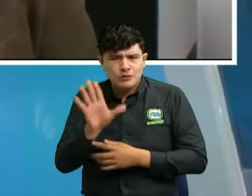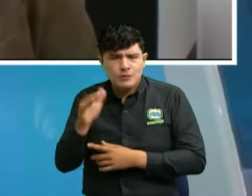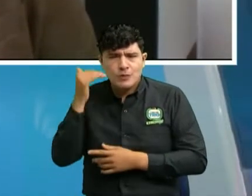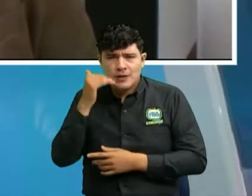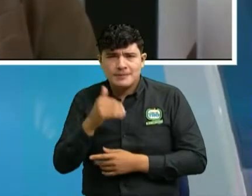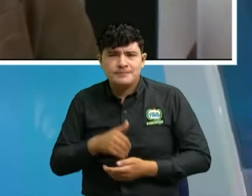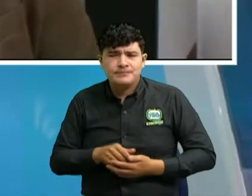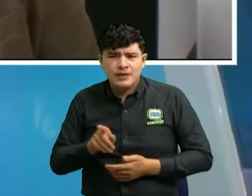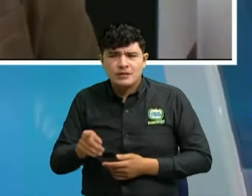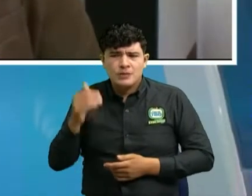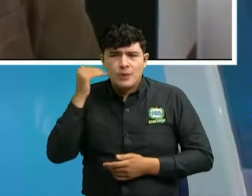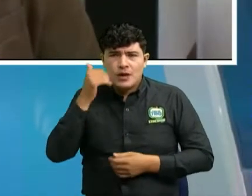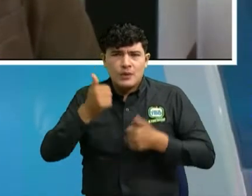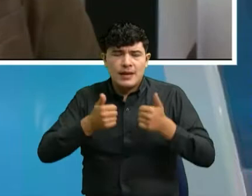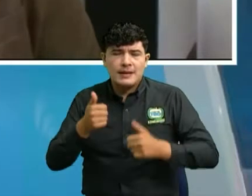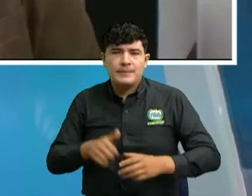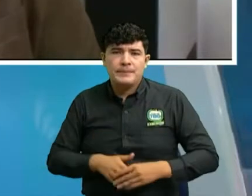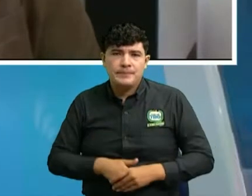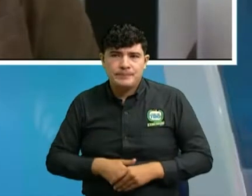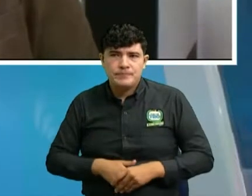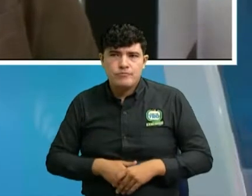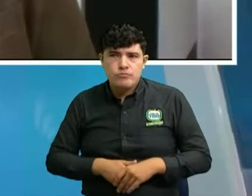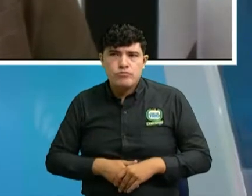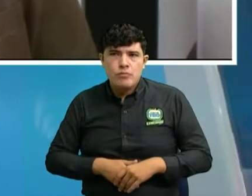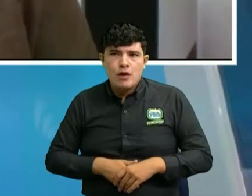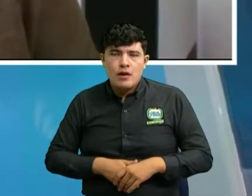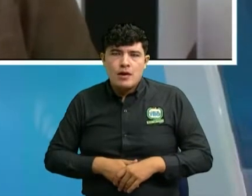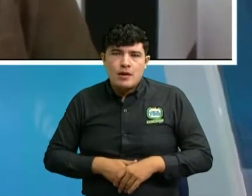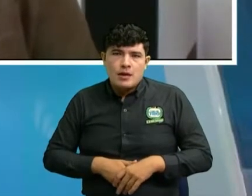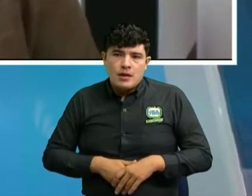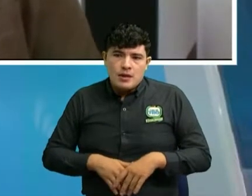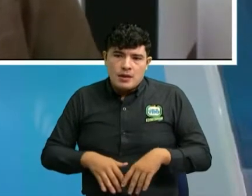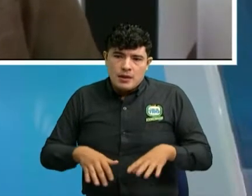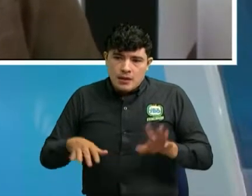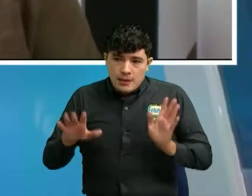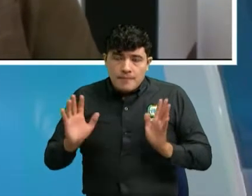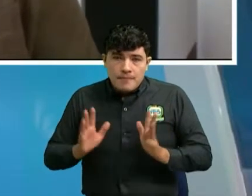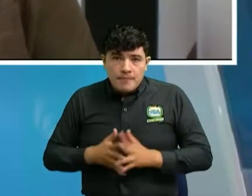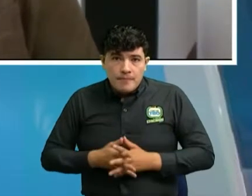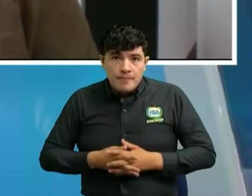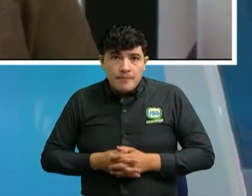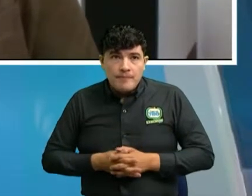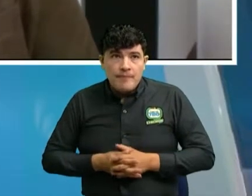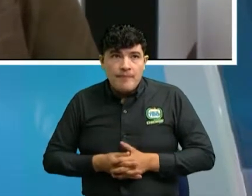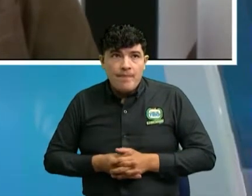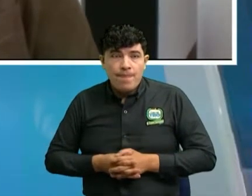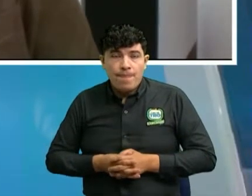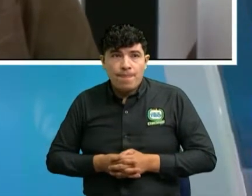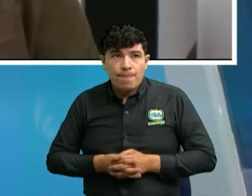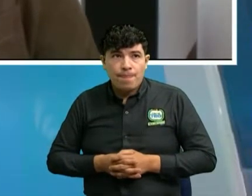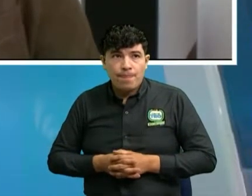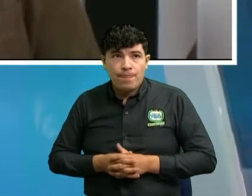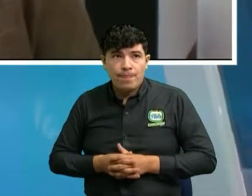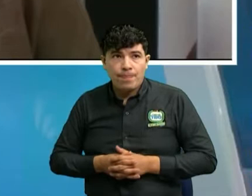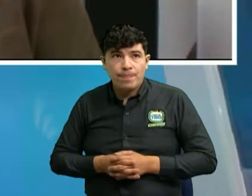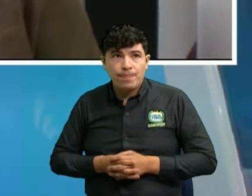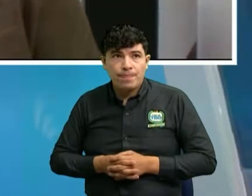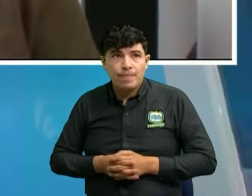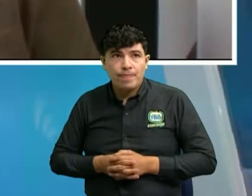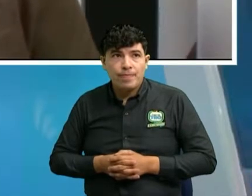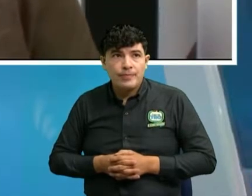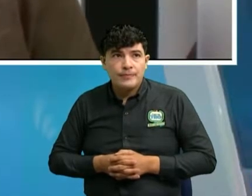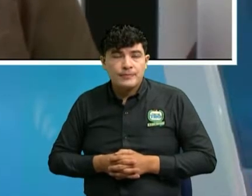cuando digamos cuando se van a adquirir estos elementos de